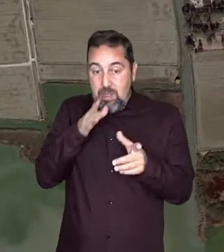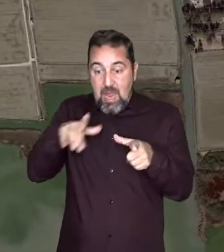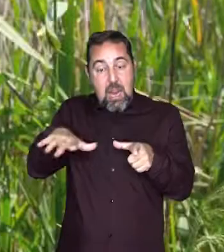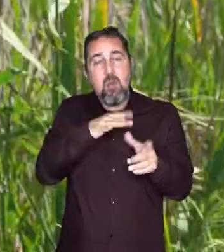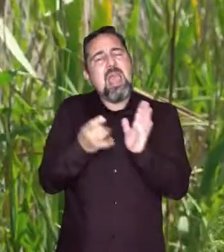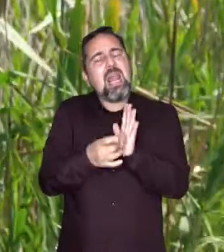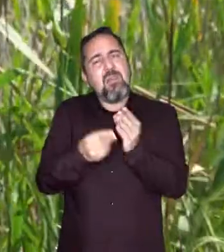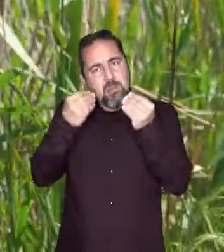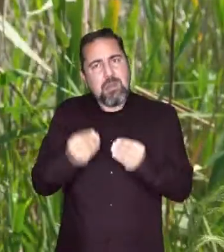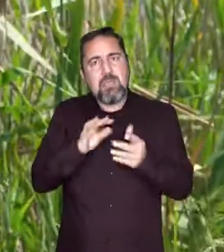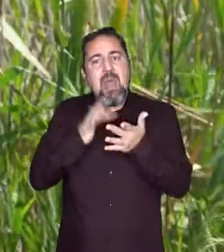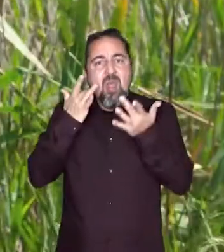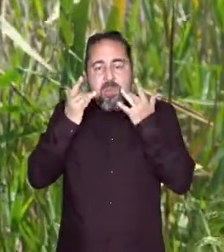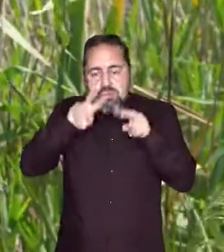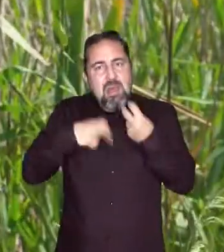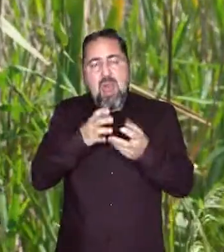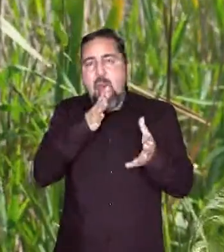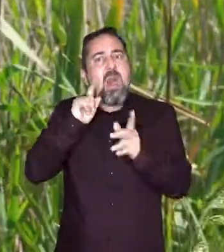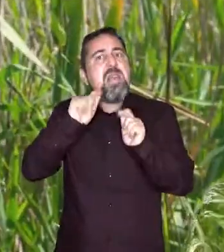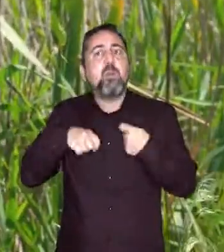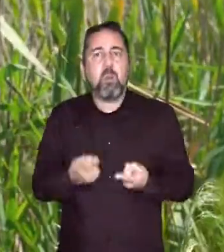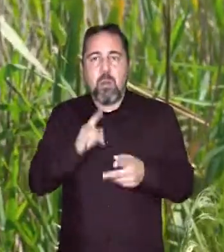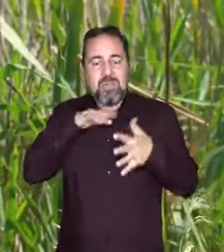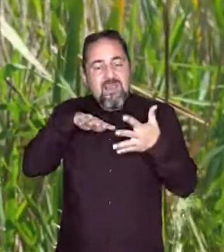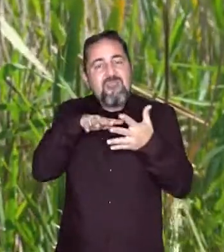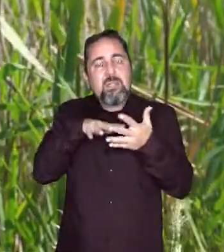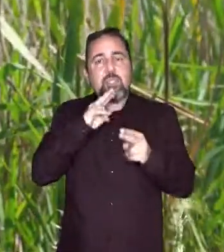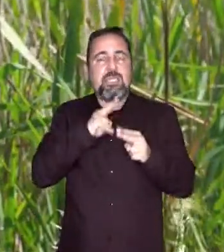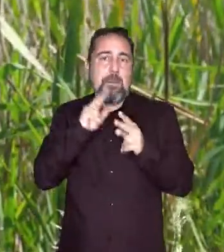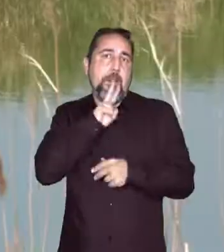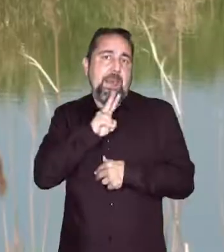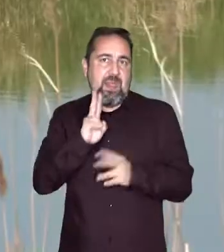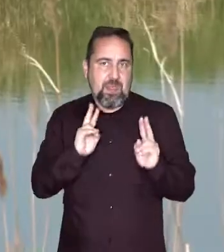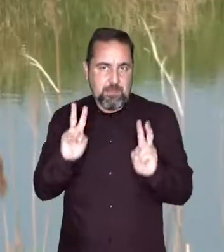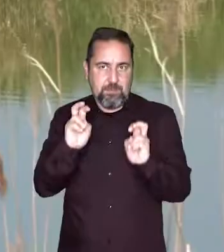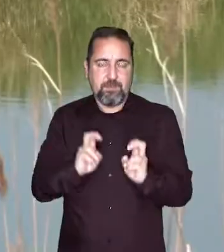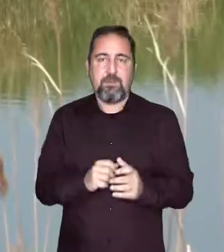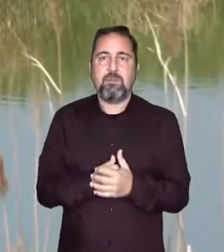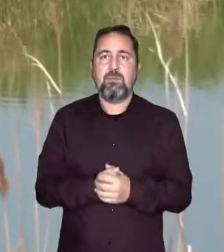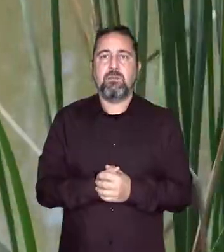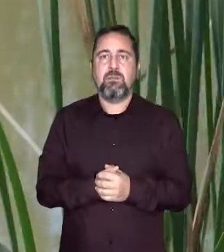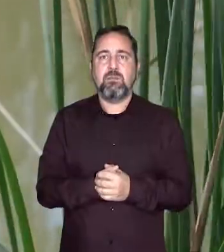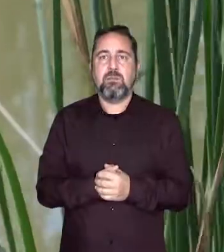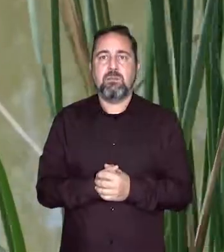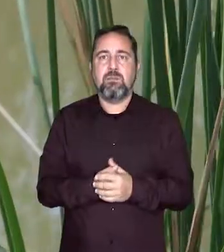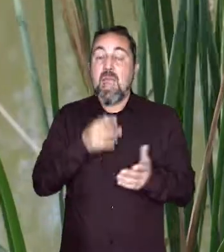es la de mejorar la calidad del agua del lago mediante un tratamiento de depuración de aguas natural, basado en filtros verdes.